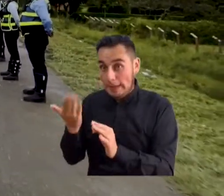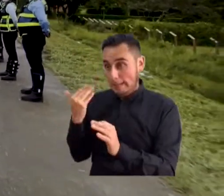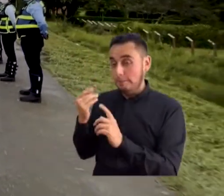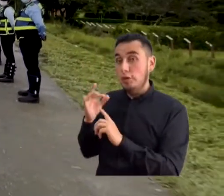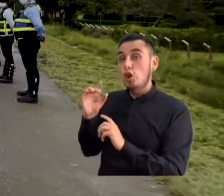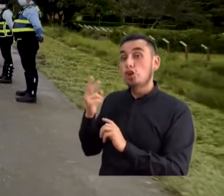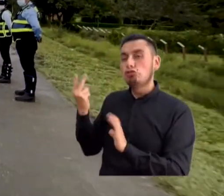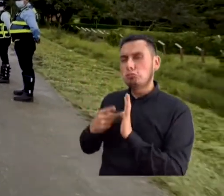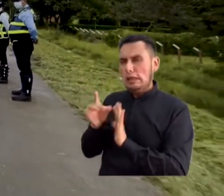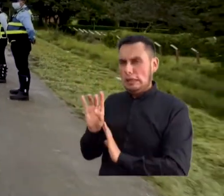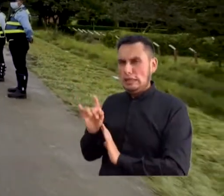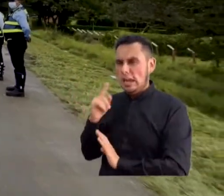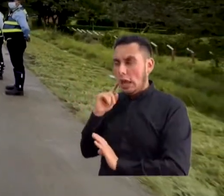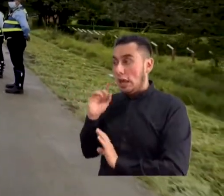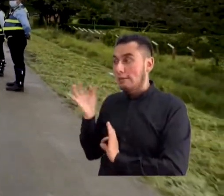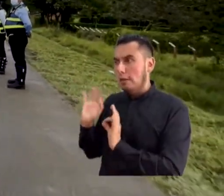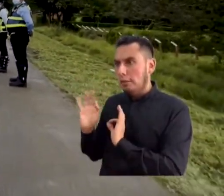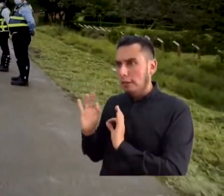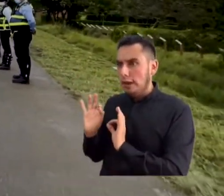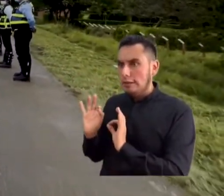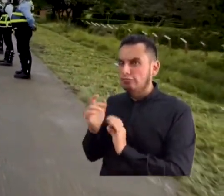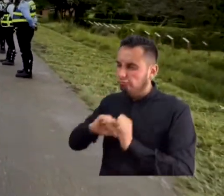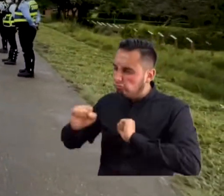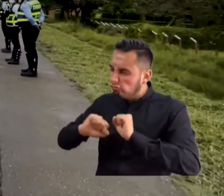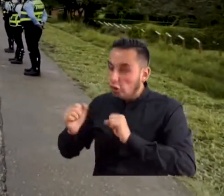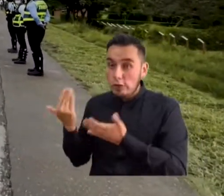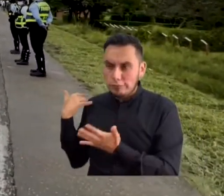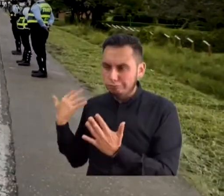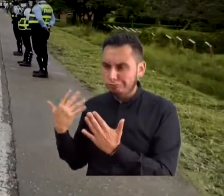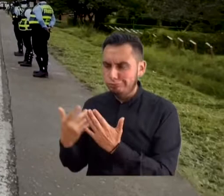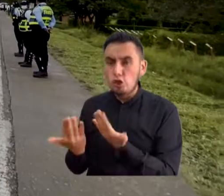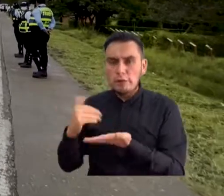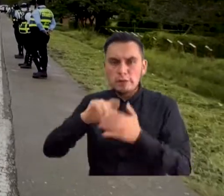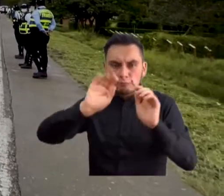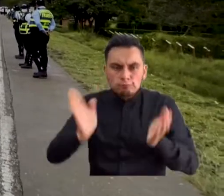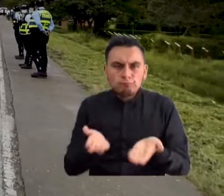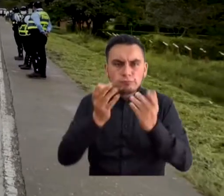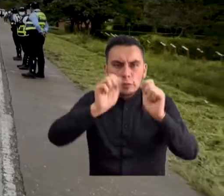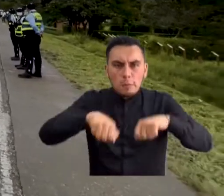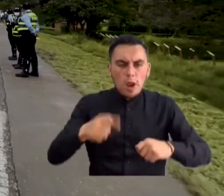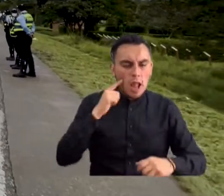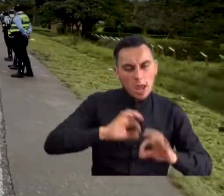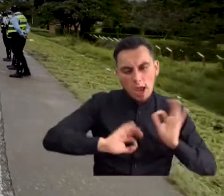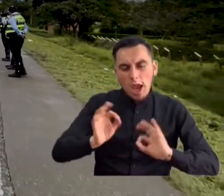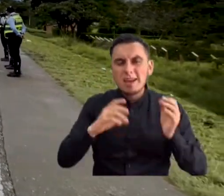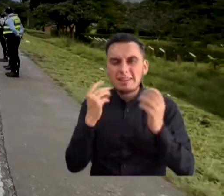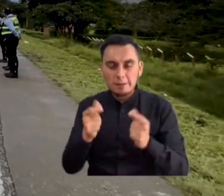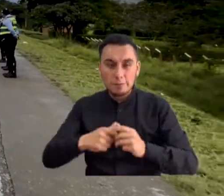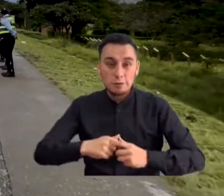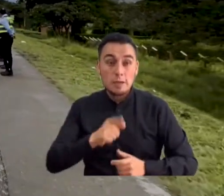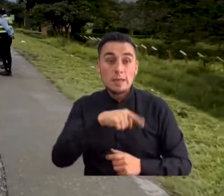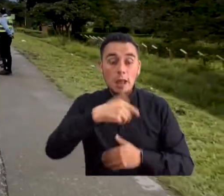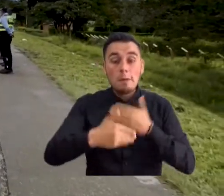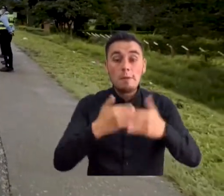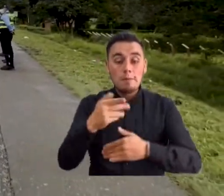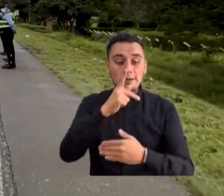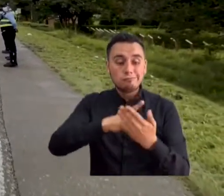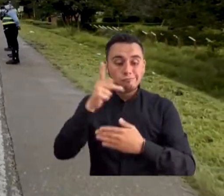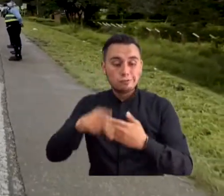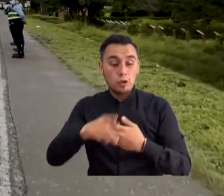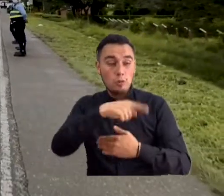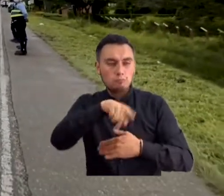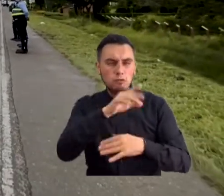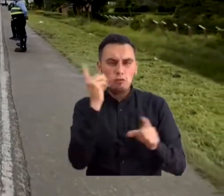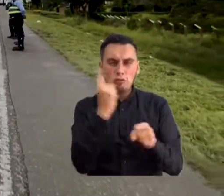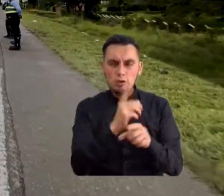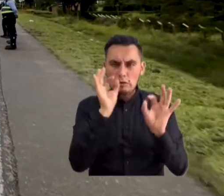desde el 2015, solamente el 2.5 por ciento, por lo que esperamos que a través de esta reactivación se logre avanzar en la ejecución de este proyecto, en